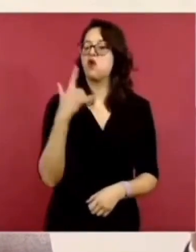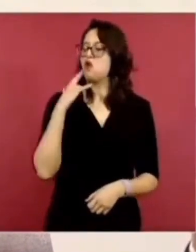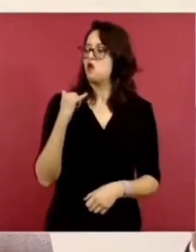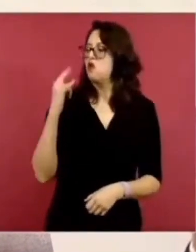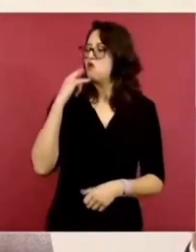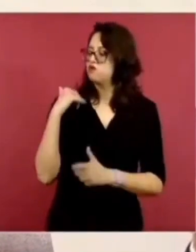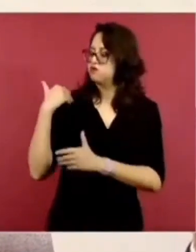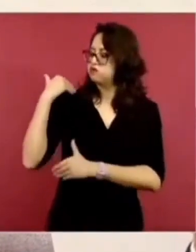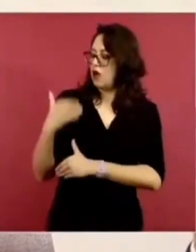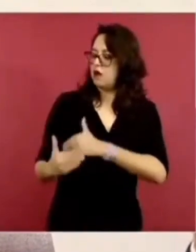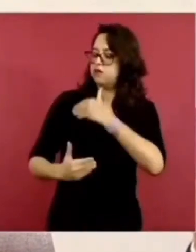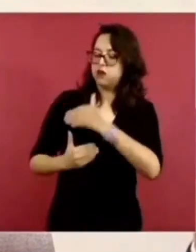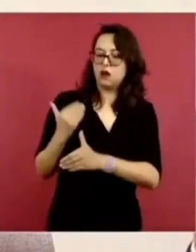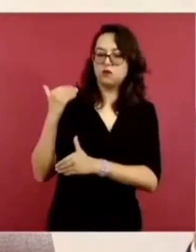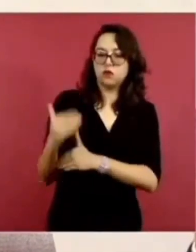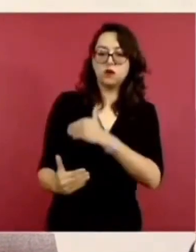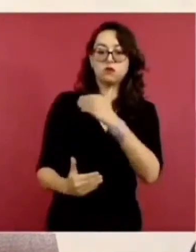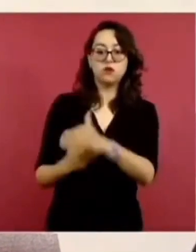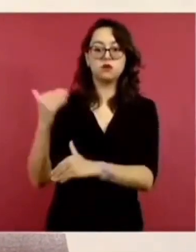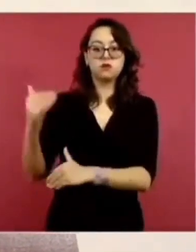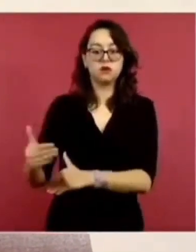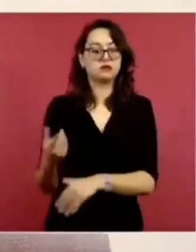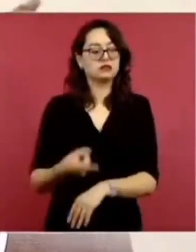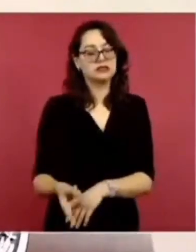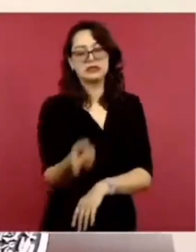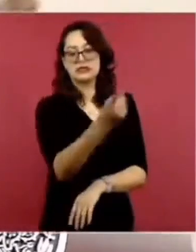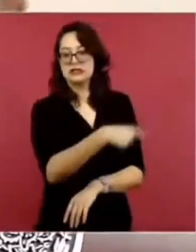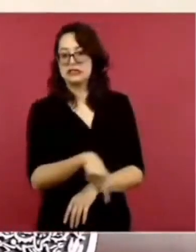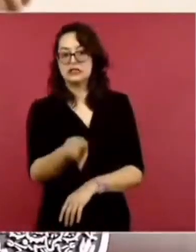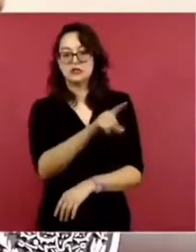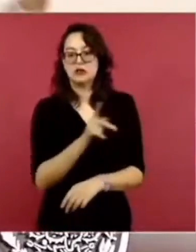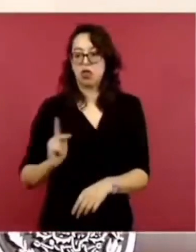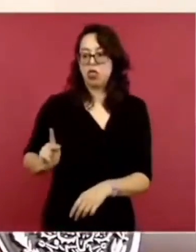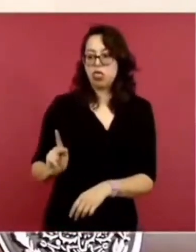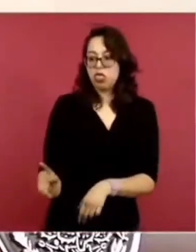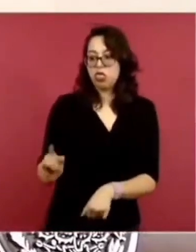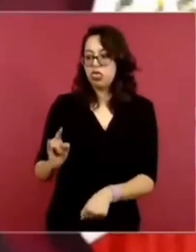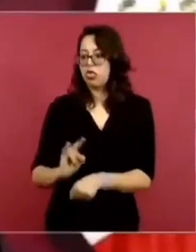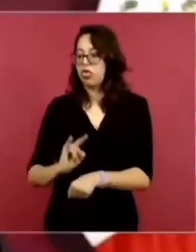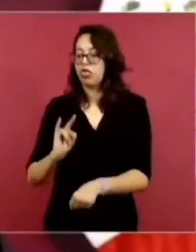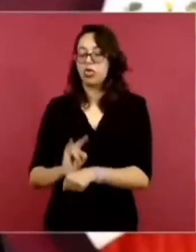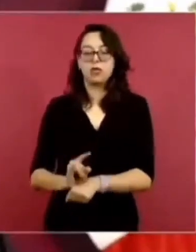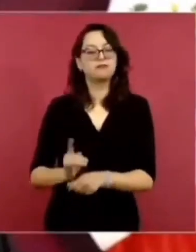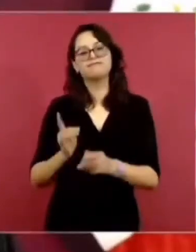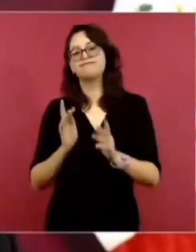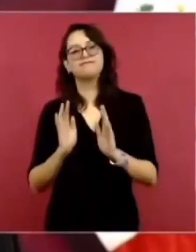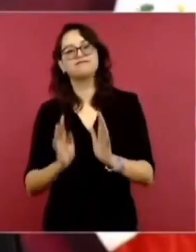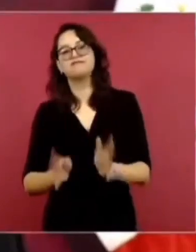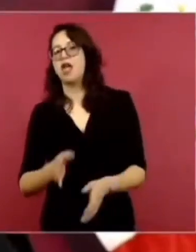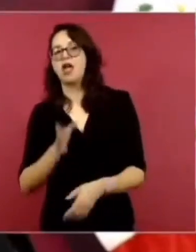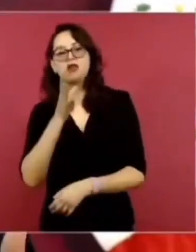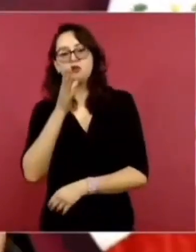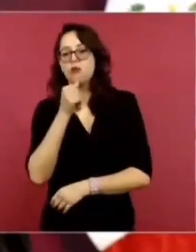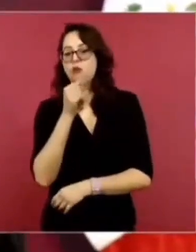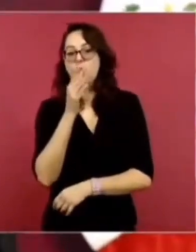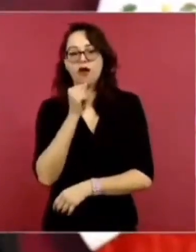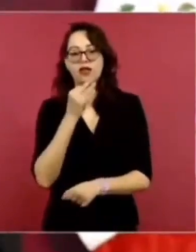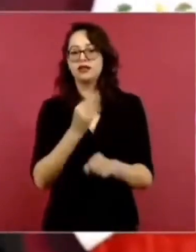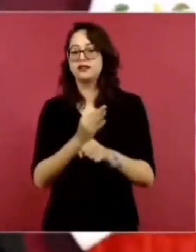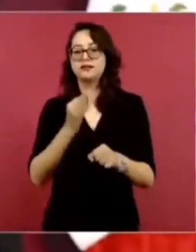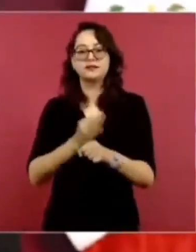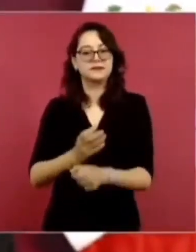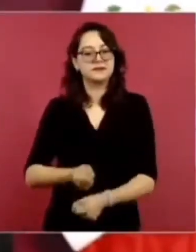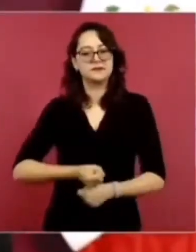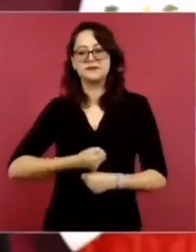a que salgan las cosas y sí estamos en